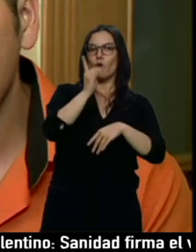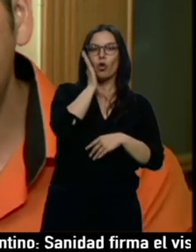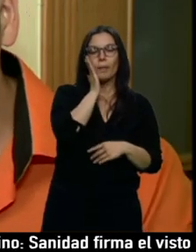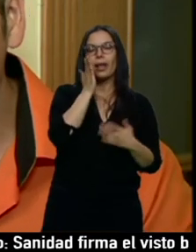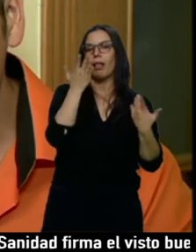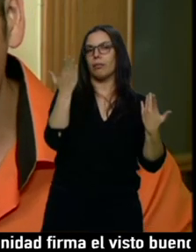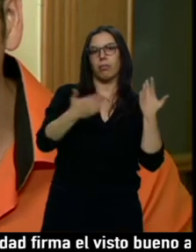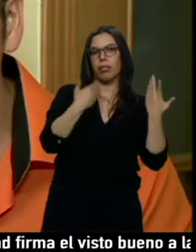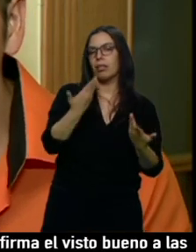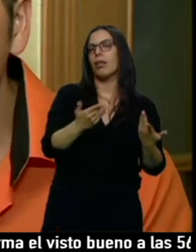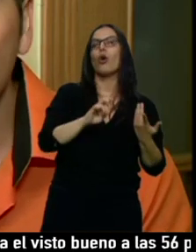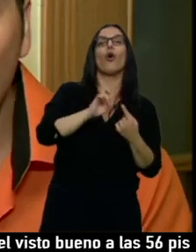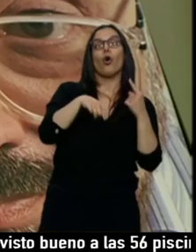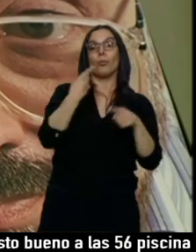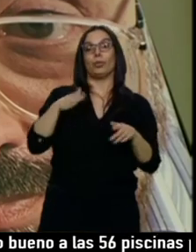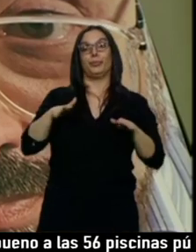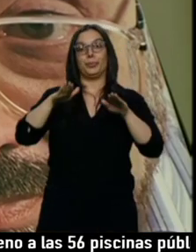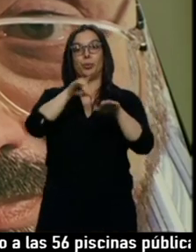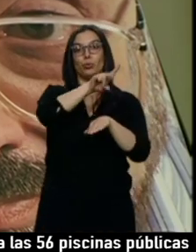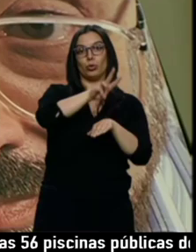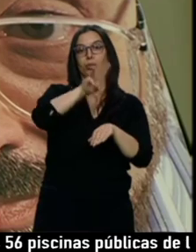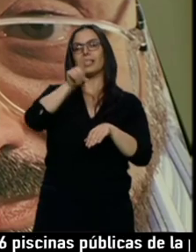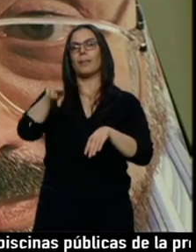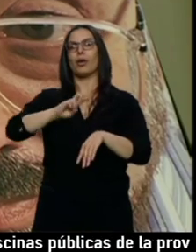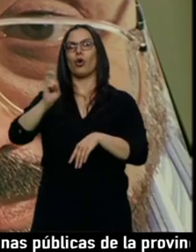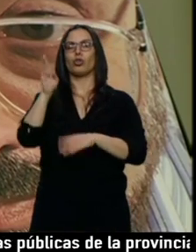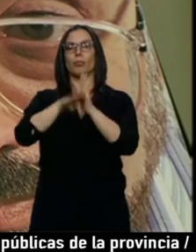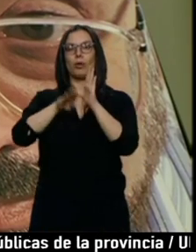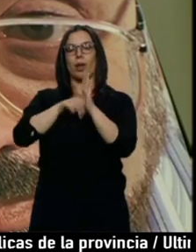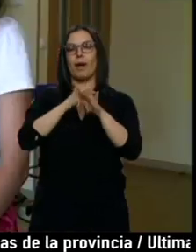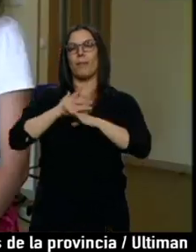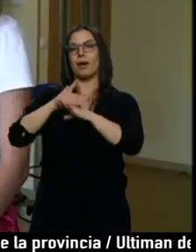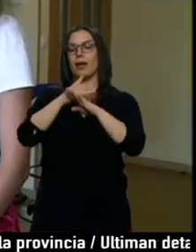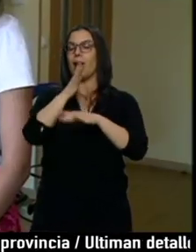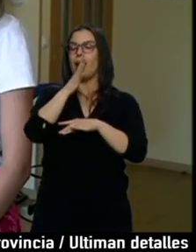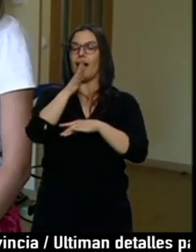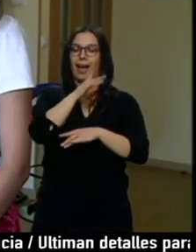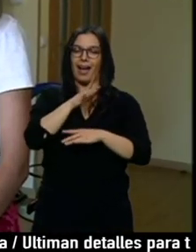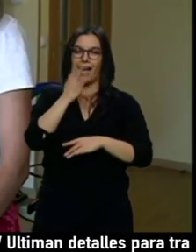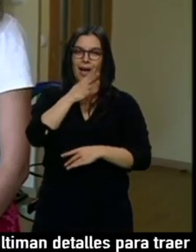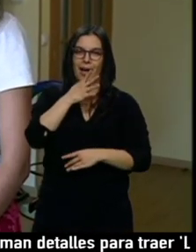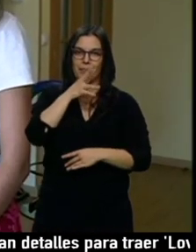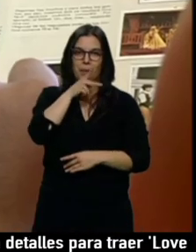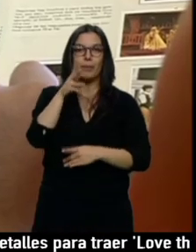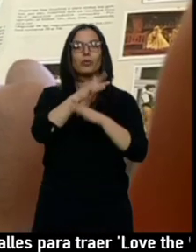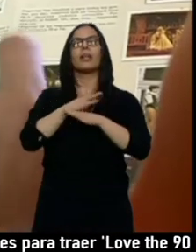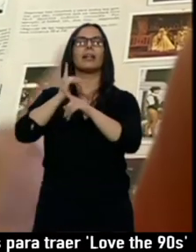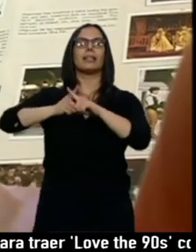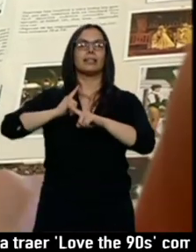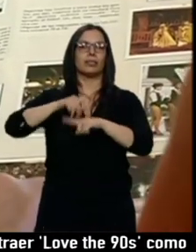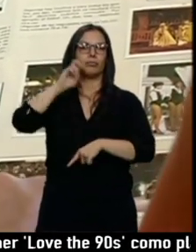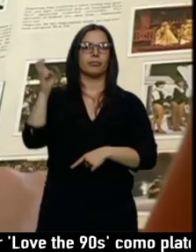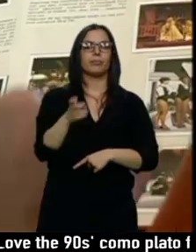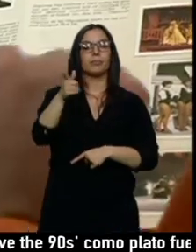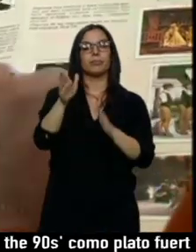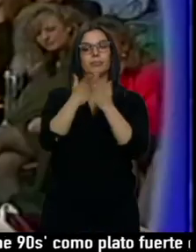o a la par que el 1-2-3, guacu guacu, hablemos de sexo. Hoy su recuerdo está a buen recaudo en álbumes de los años 80, pero sobre